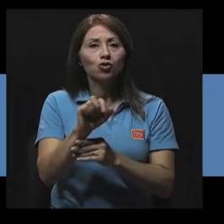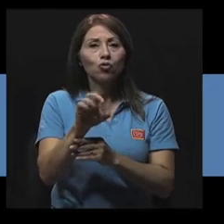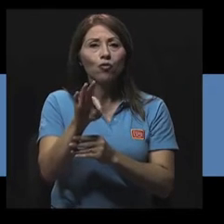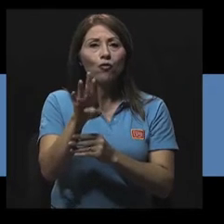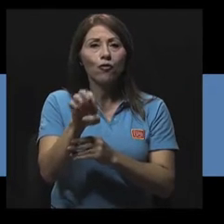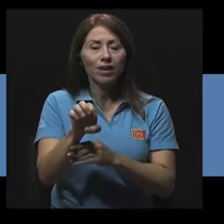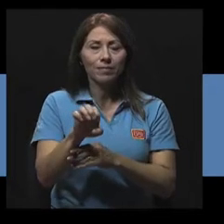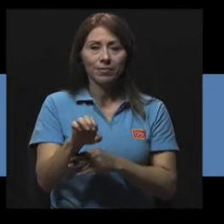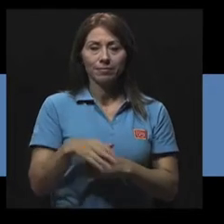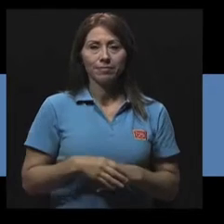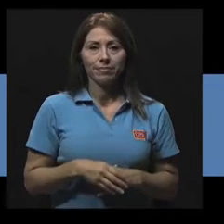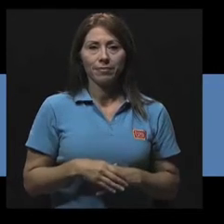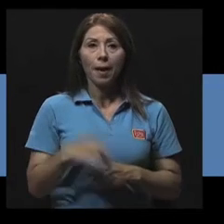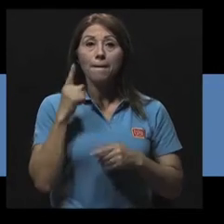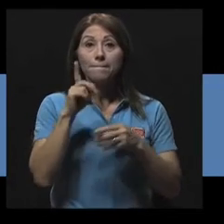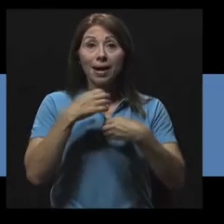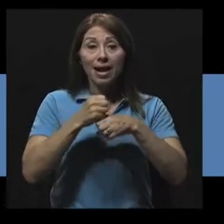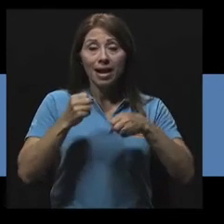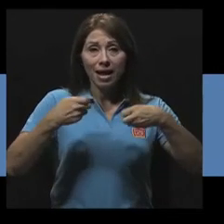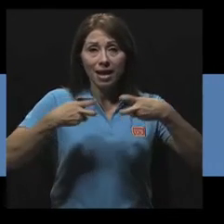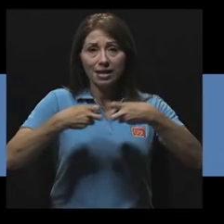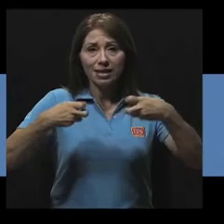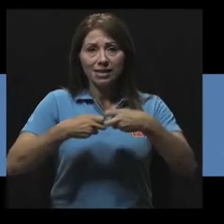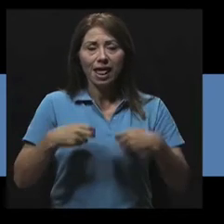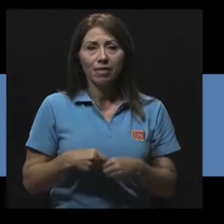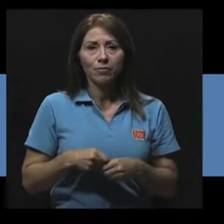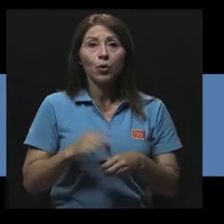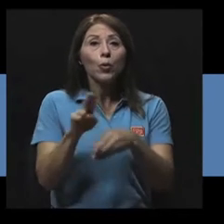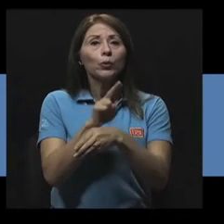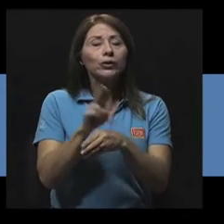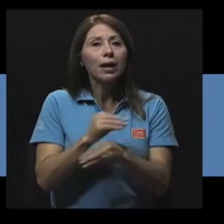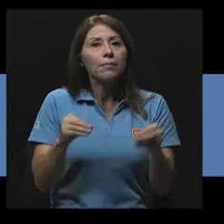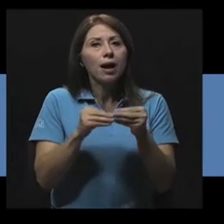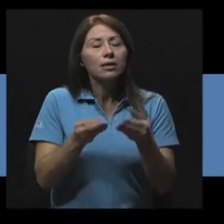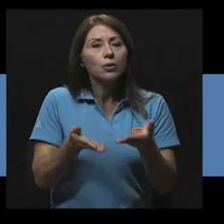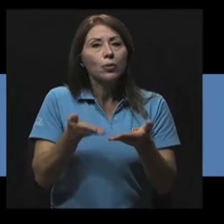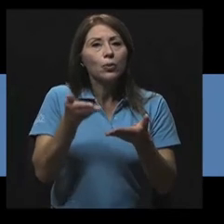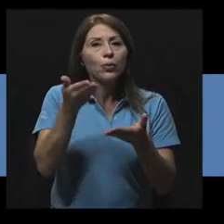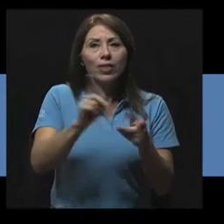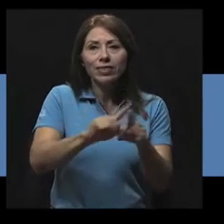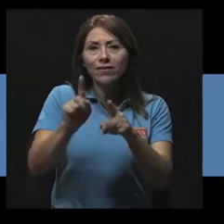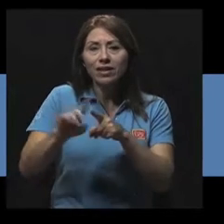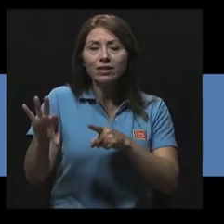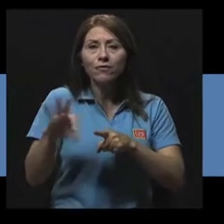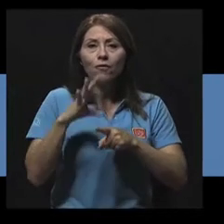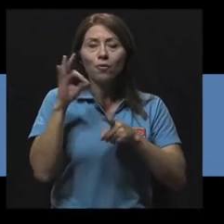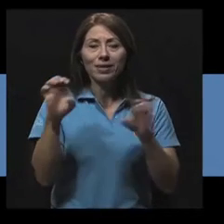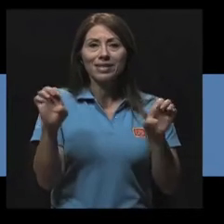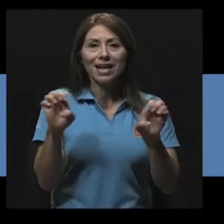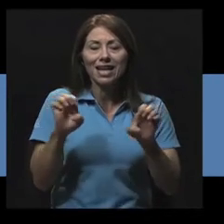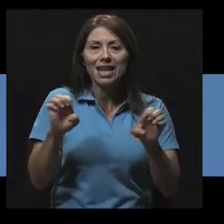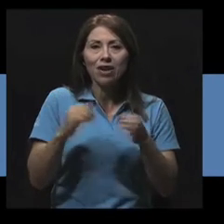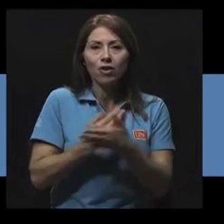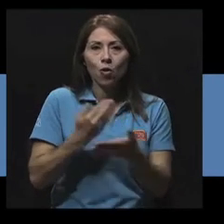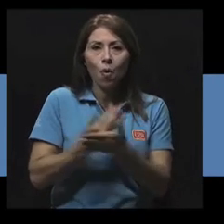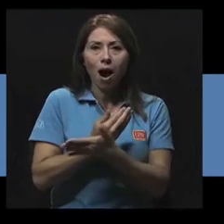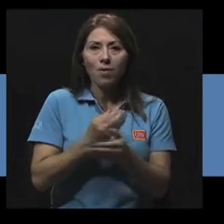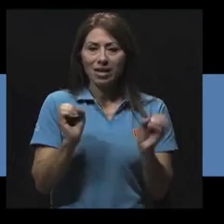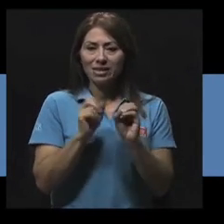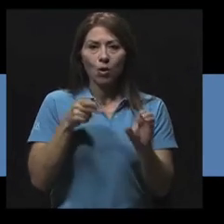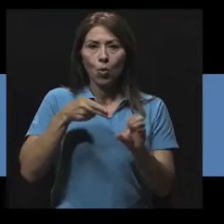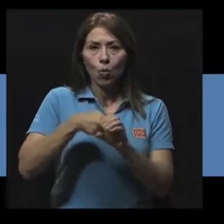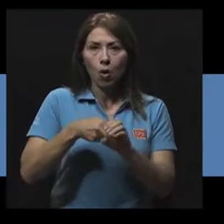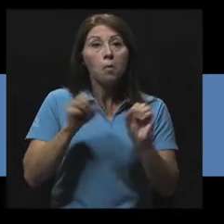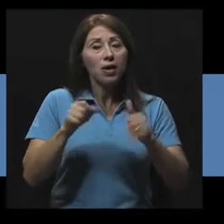En la generación de electricidad, aumentar el uso de combustibles, de emisiones y fuentes de energía renovable, sin combustión,